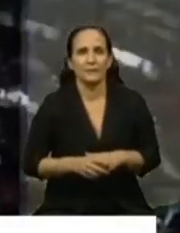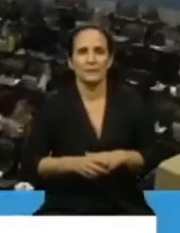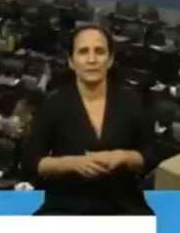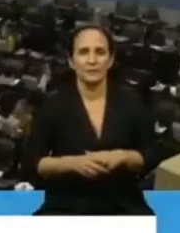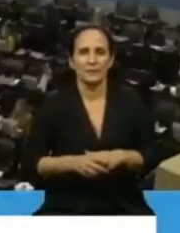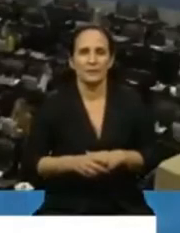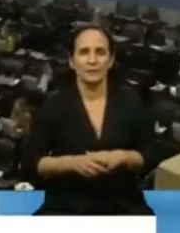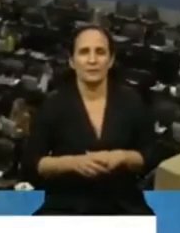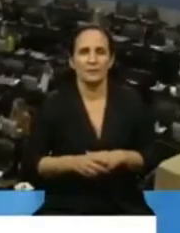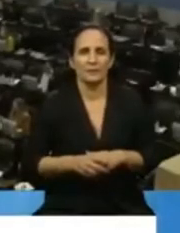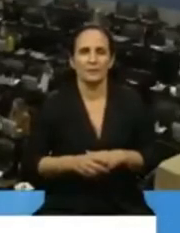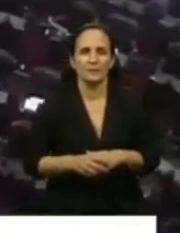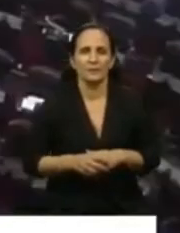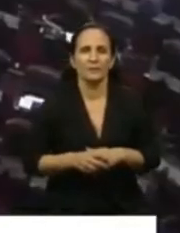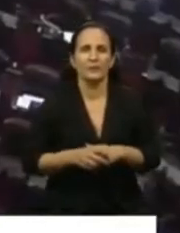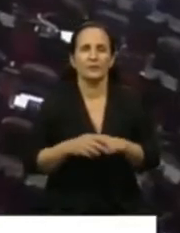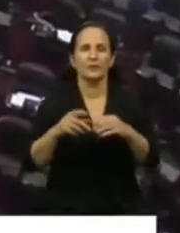Señor Presidente,